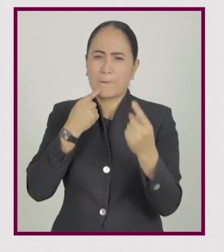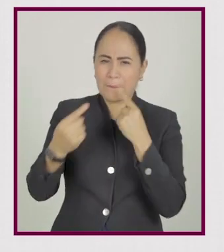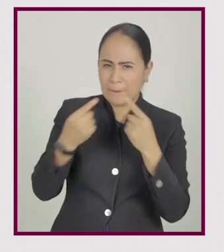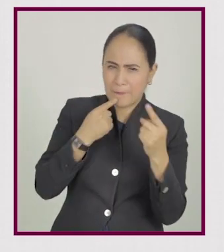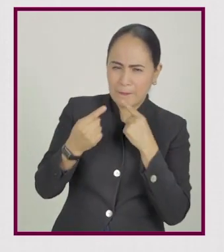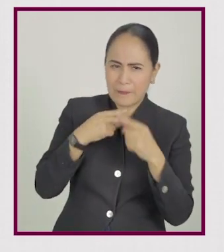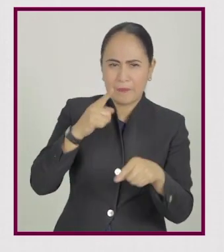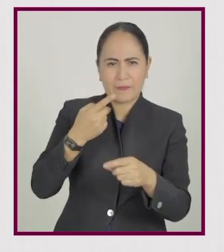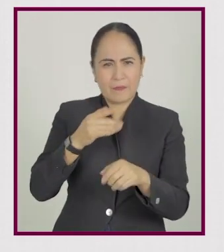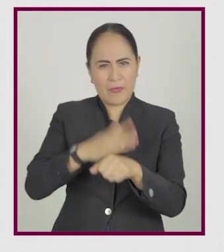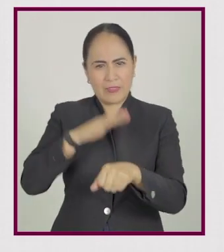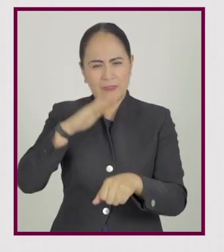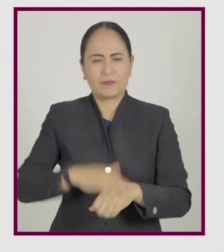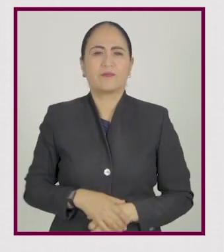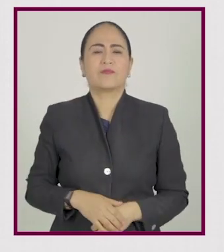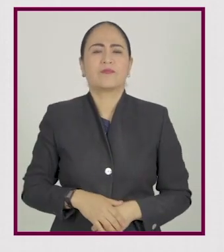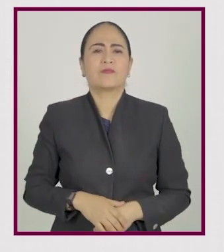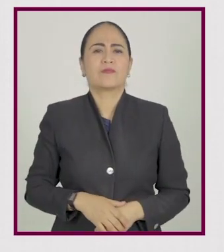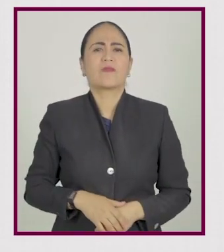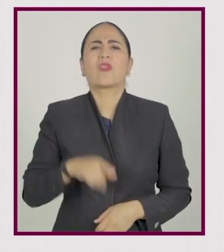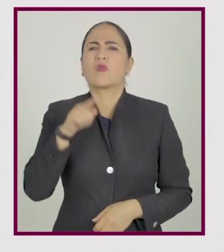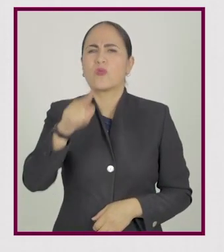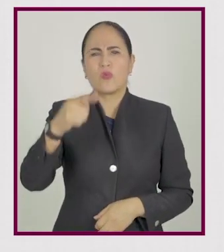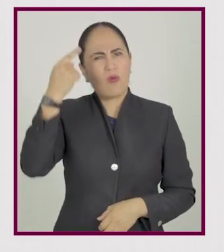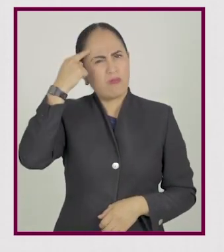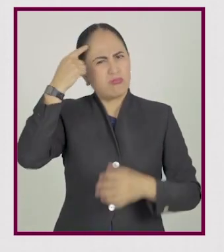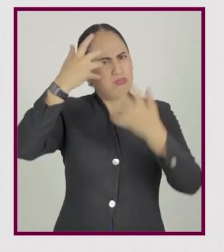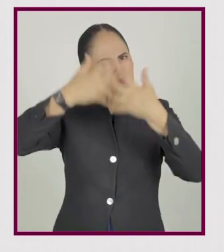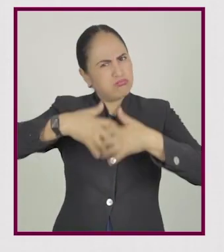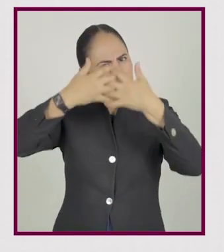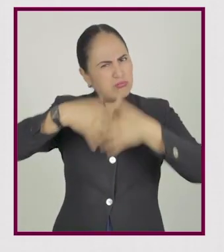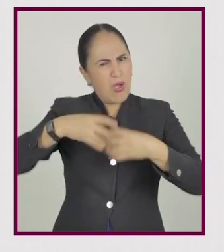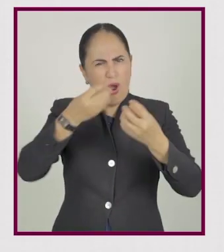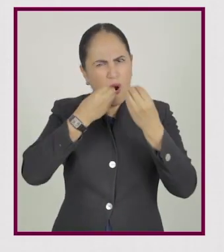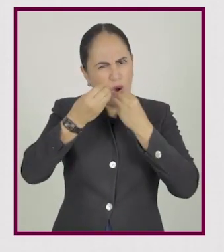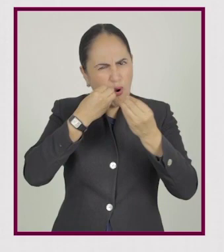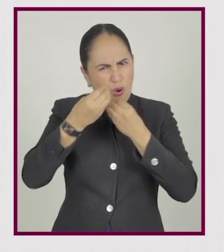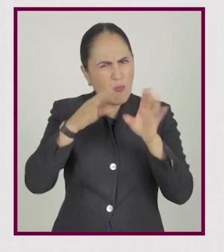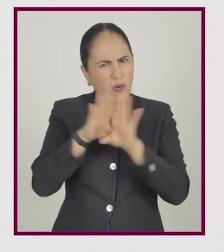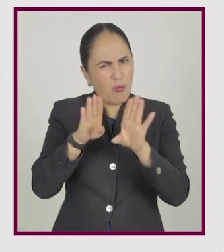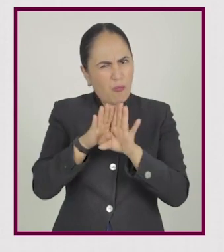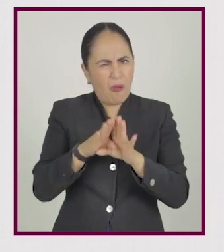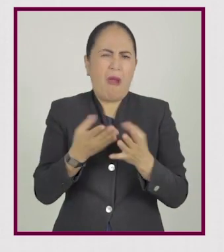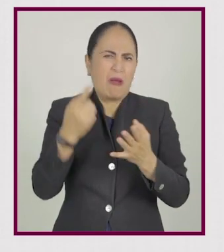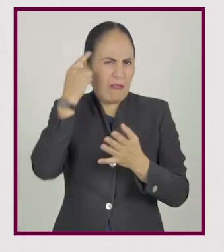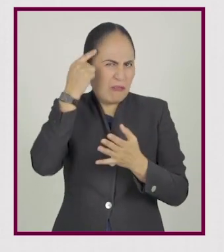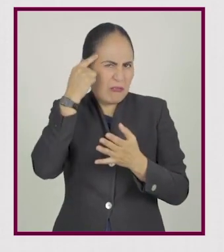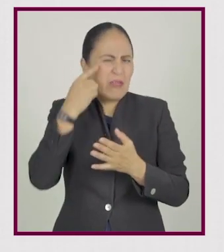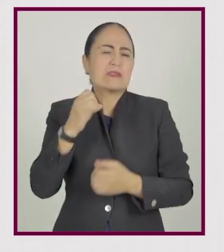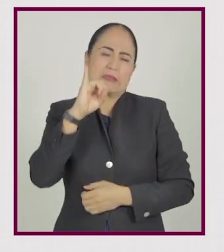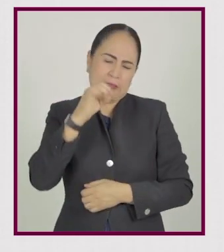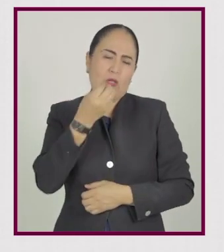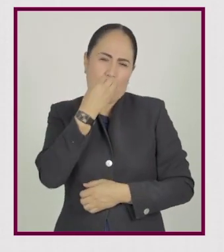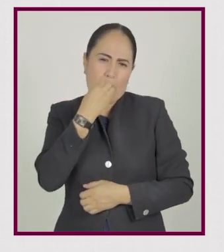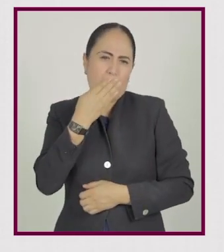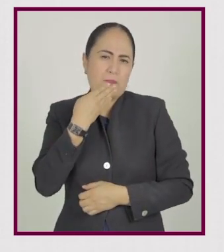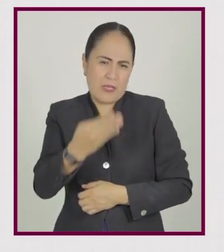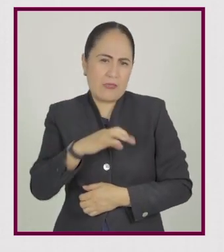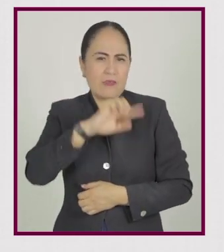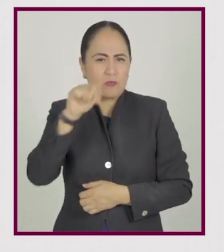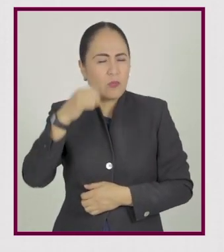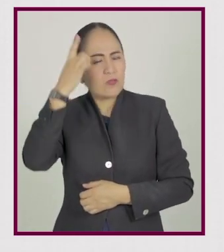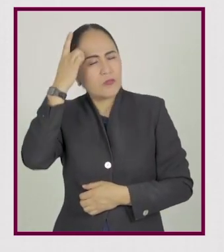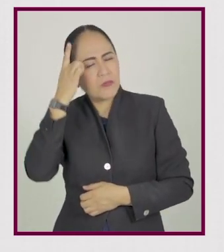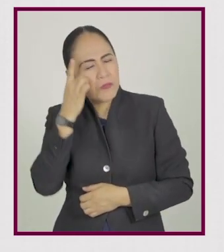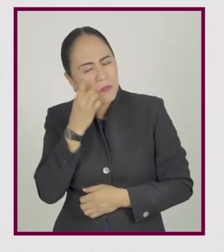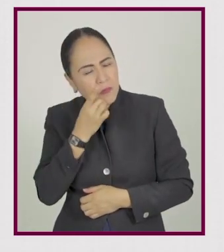5. Alimenta tu cerebro y nútrelo. ¿Cómo puedes tú alimentar tu cerebro? 1. Alimentándote bien. 2.